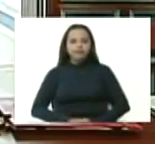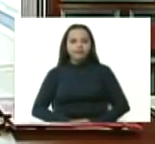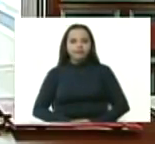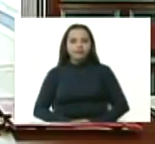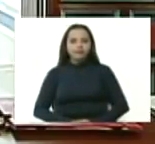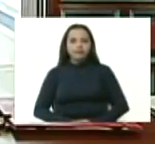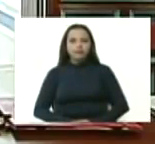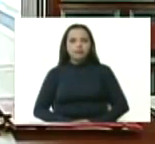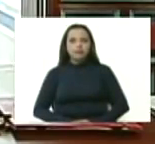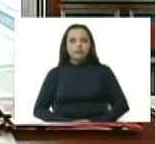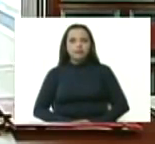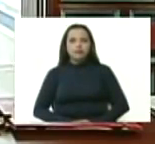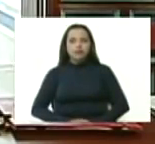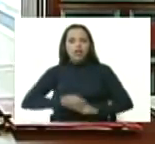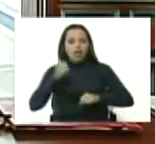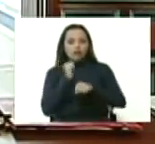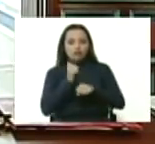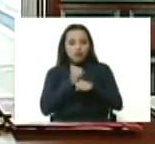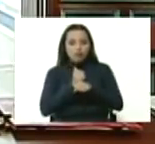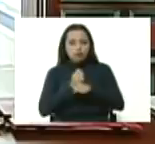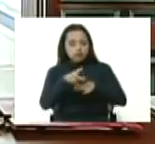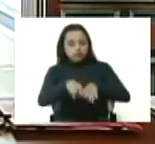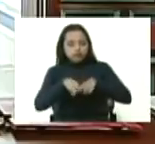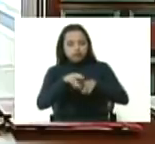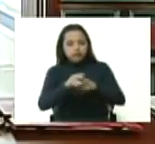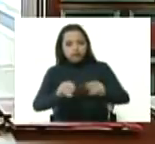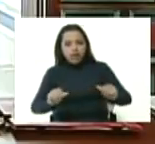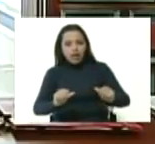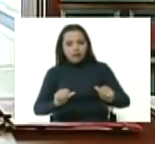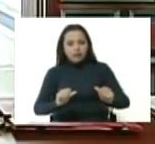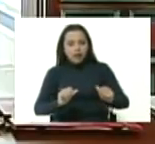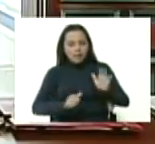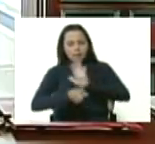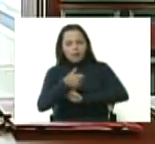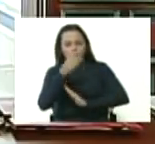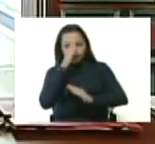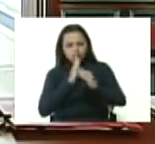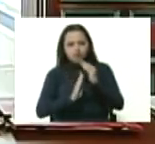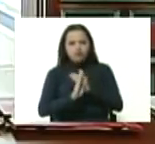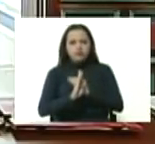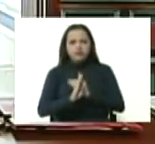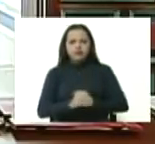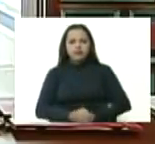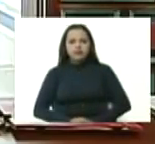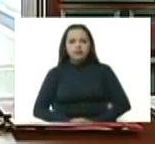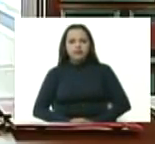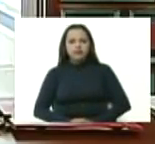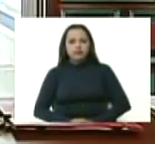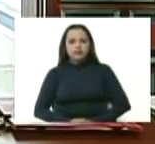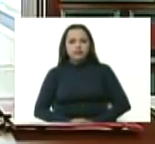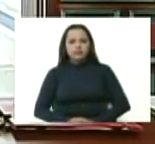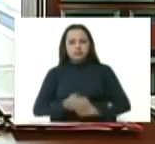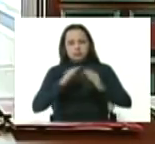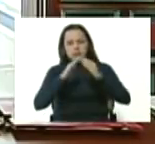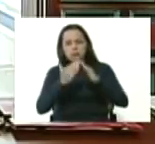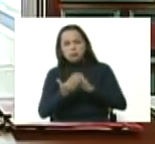Desde el productor más humilde de un conuco